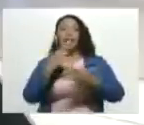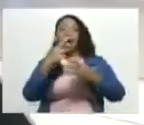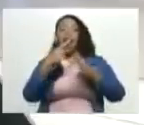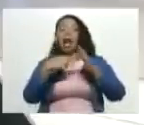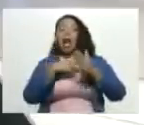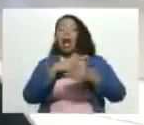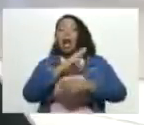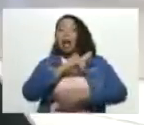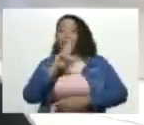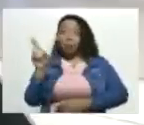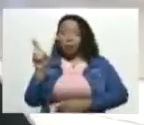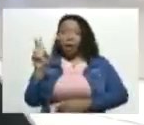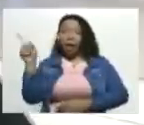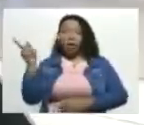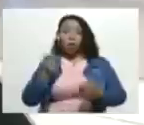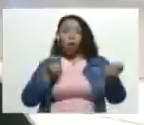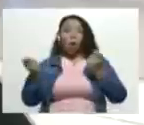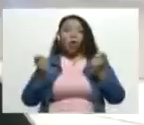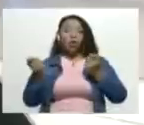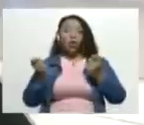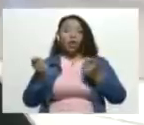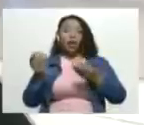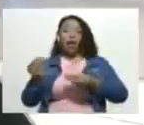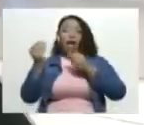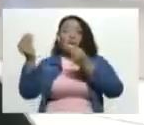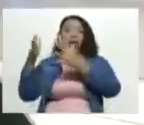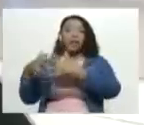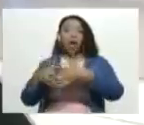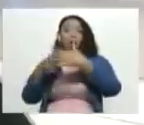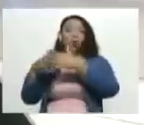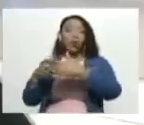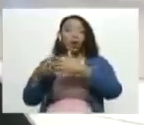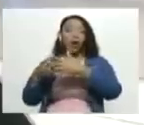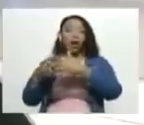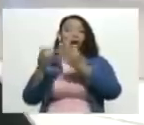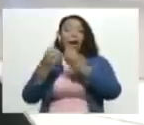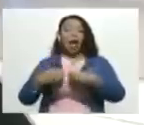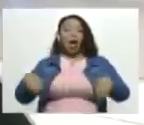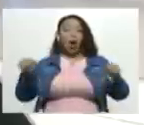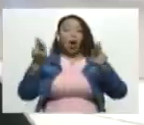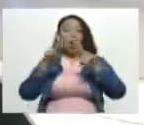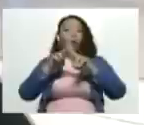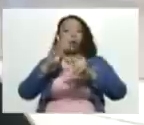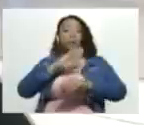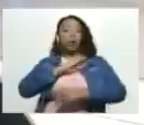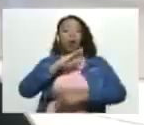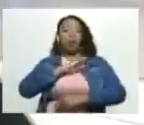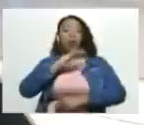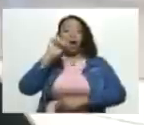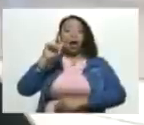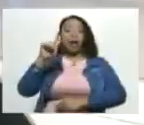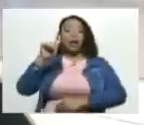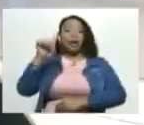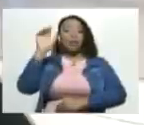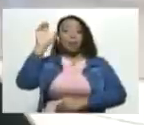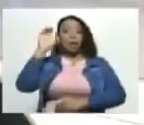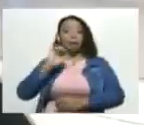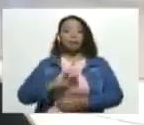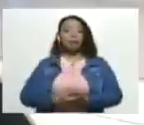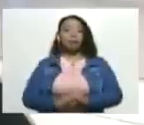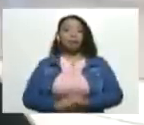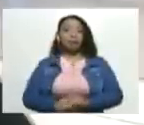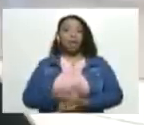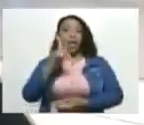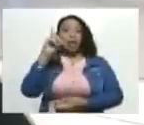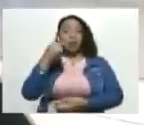porque ellos todavía manejan las cuentas que le ha entregado Estados Unidos y la Unión Europea y que pertenecen a nuestra nación También